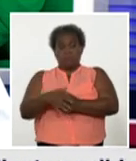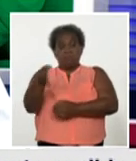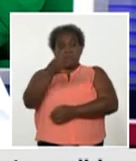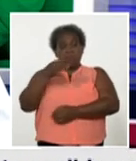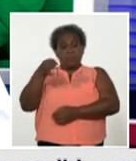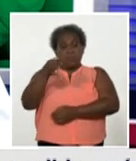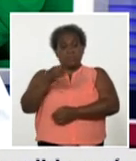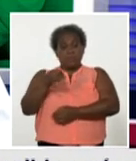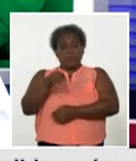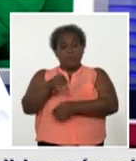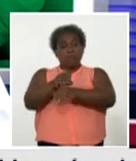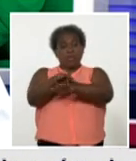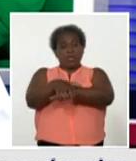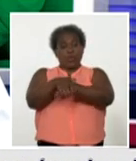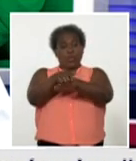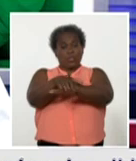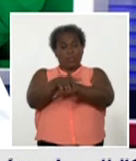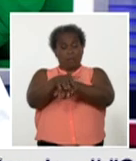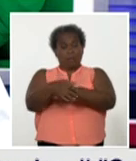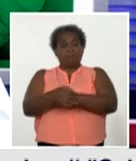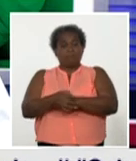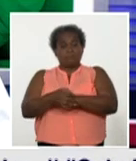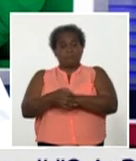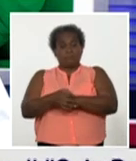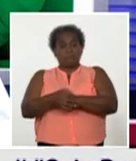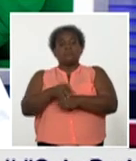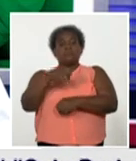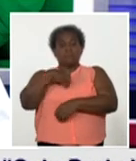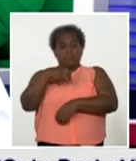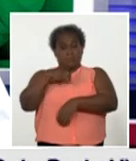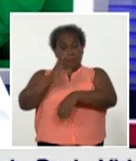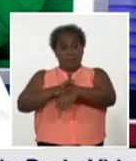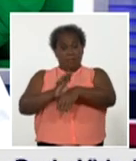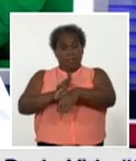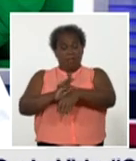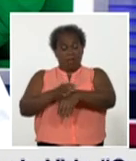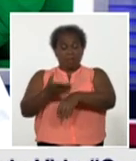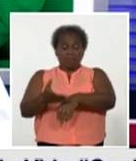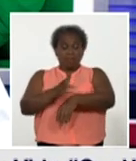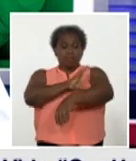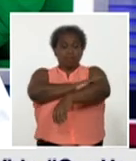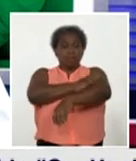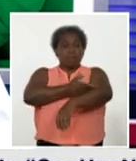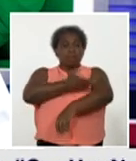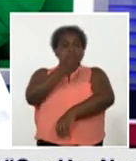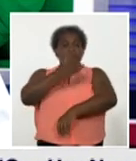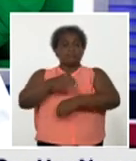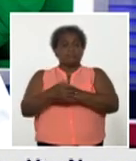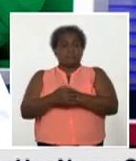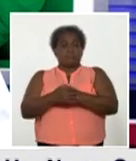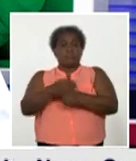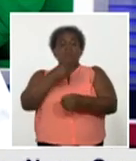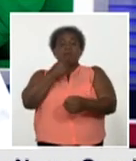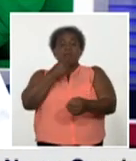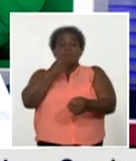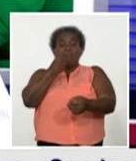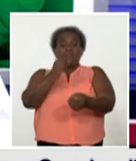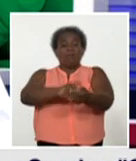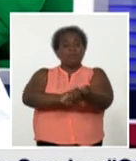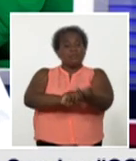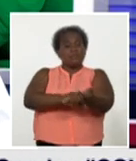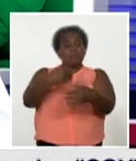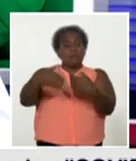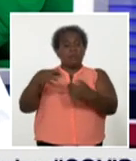Jicotea, con antecedentes de hipertensión arterial, diabetes mellitus y enfermedad renal